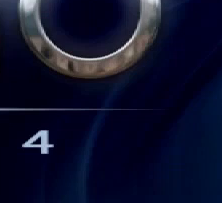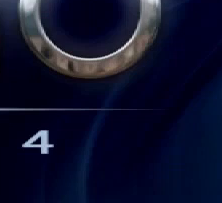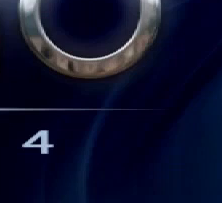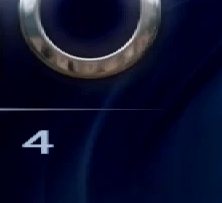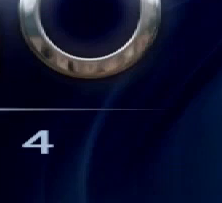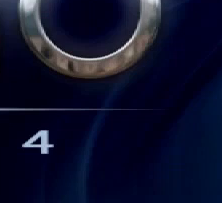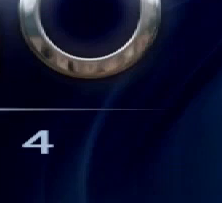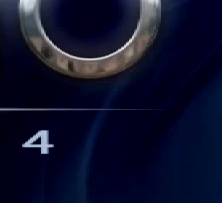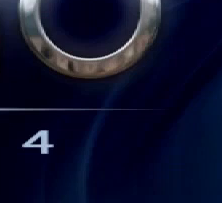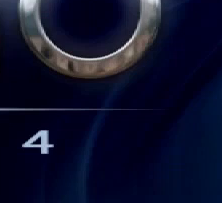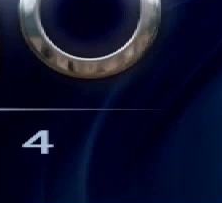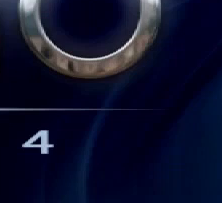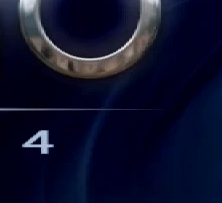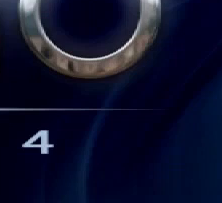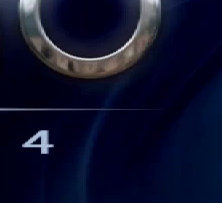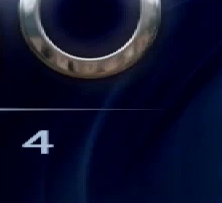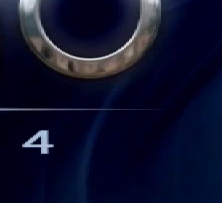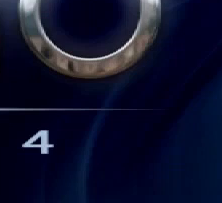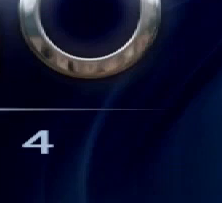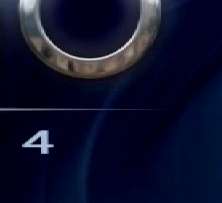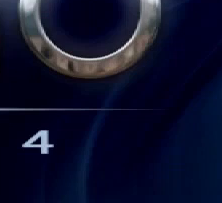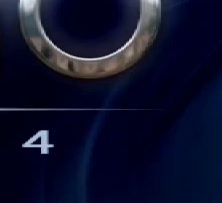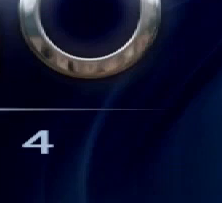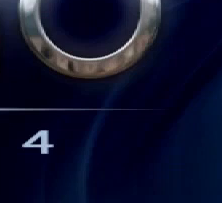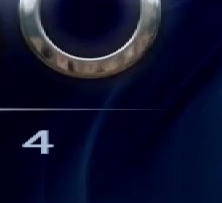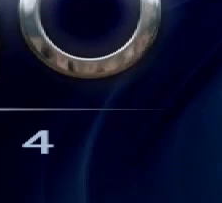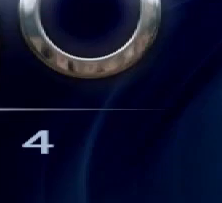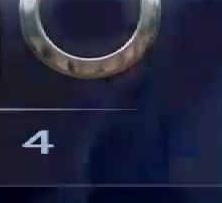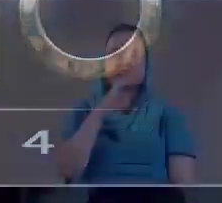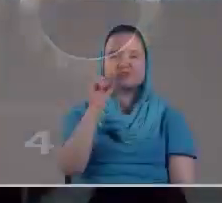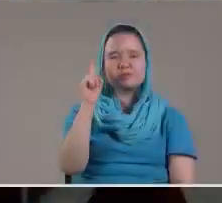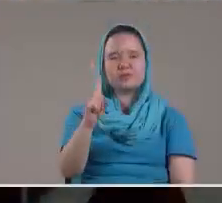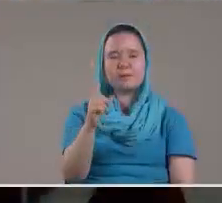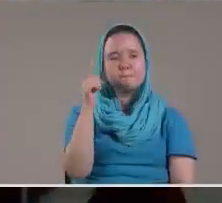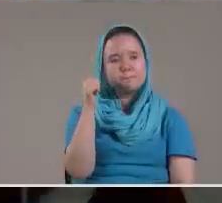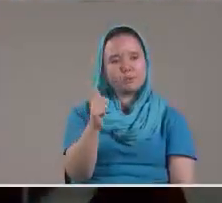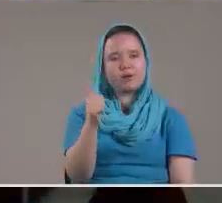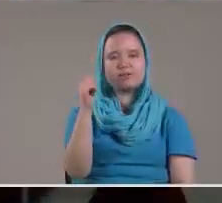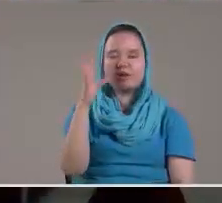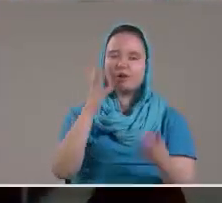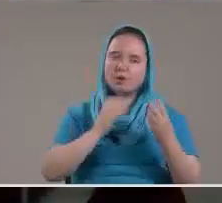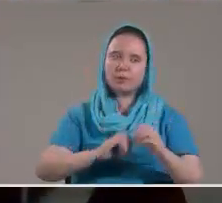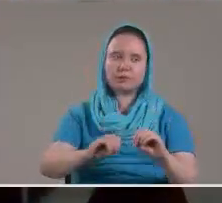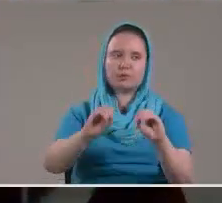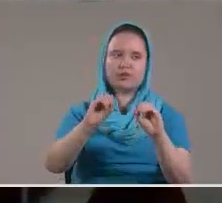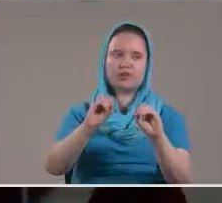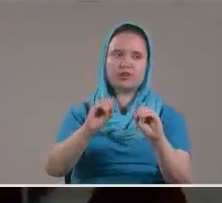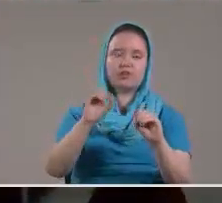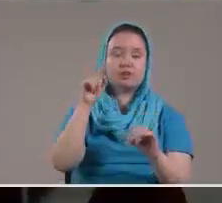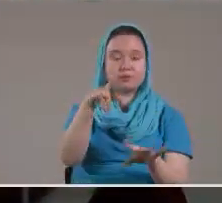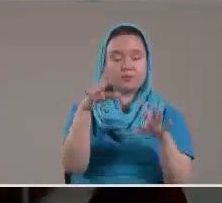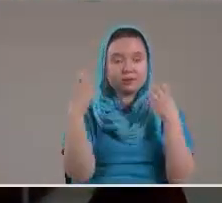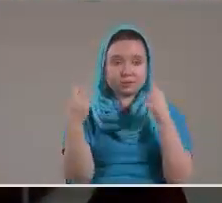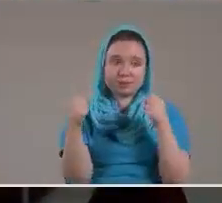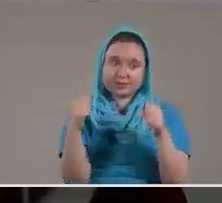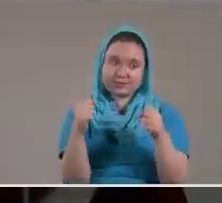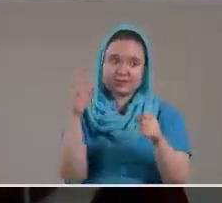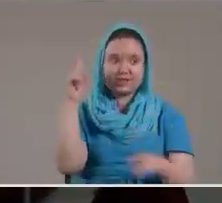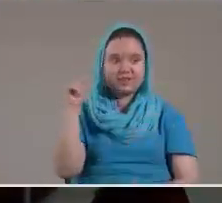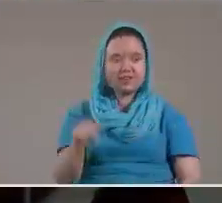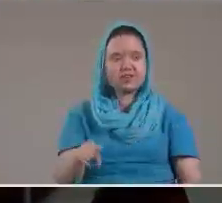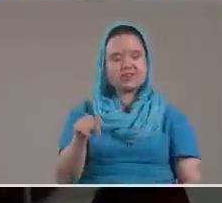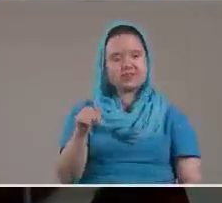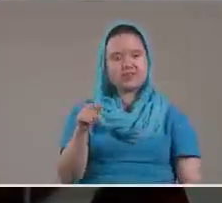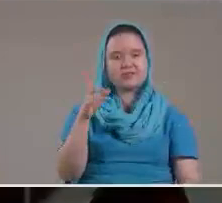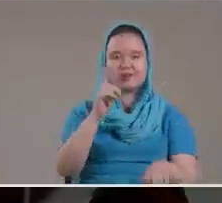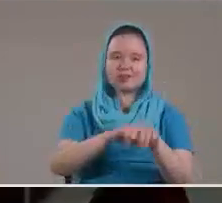De rendirle Tu corazón A Cristo Jesús Esta es una buena Oportunidad Para que lo vengas A hacer Este fue El